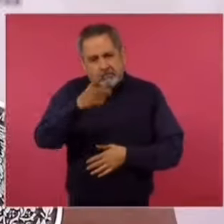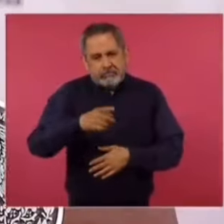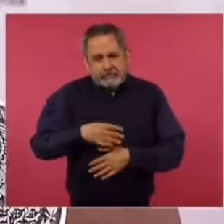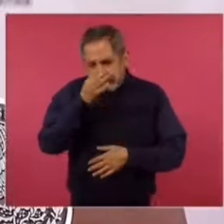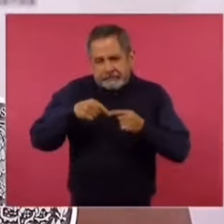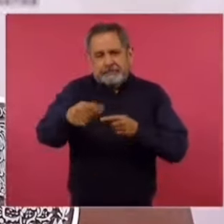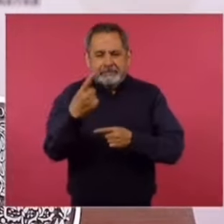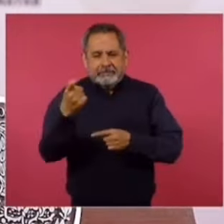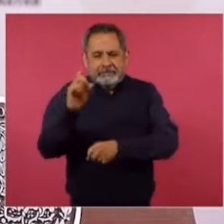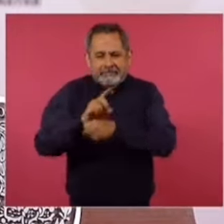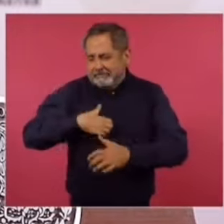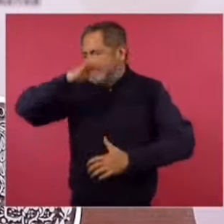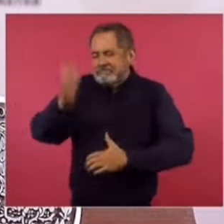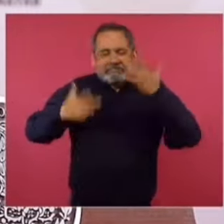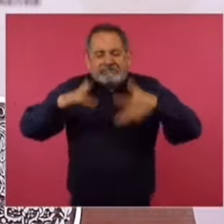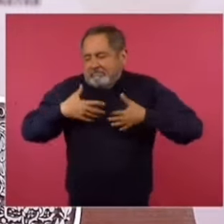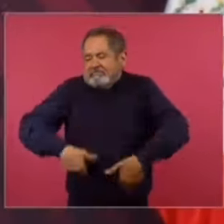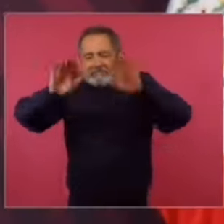porque como ya me quedan 100 días,